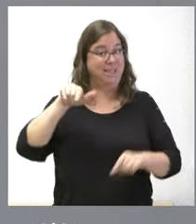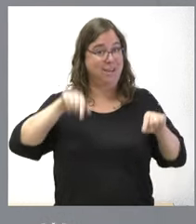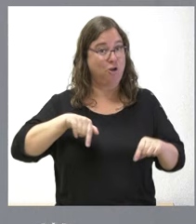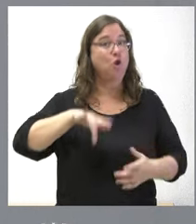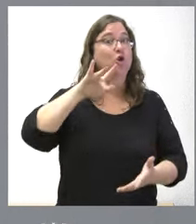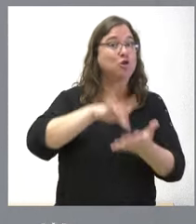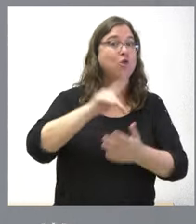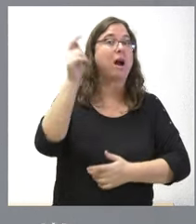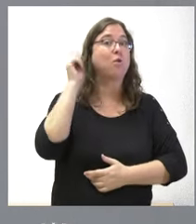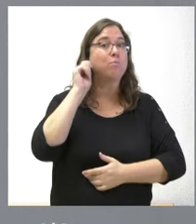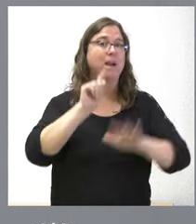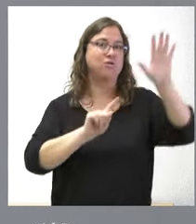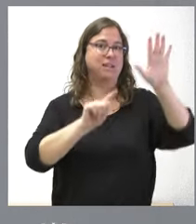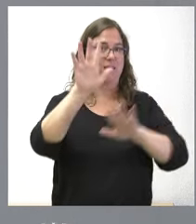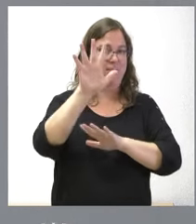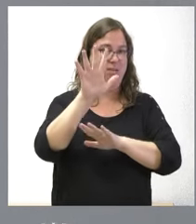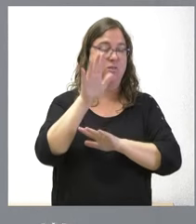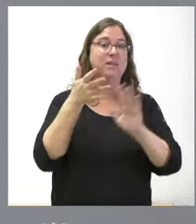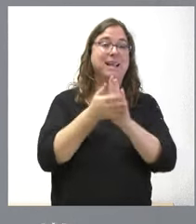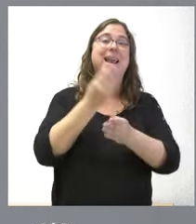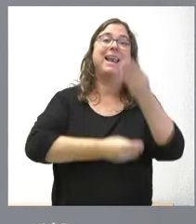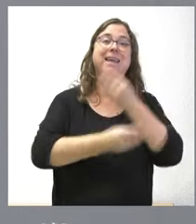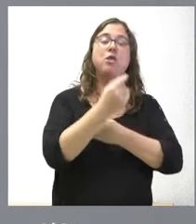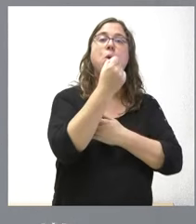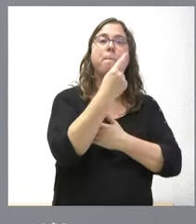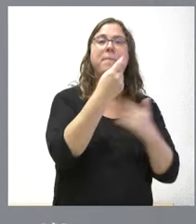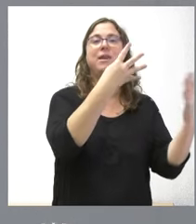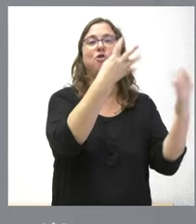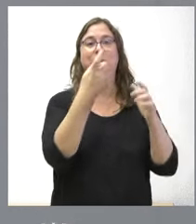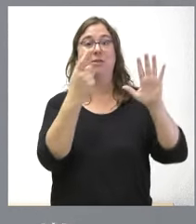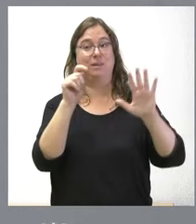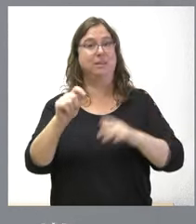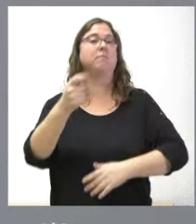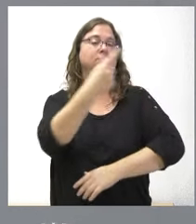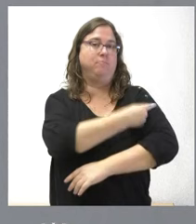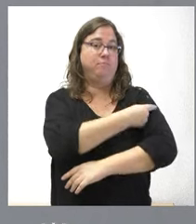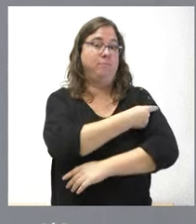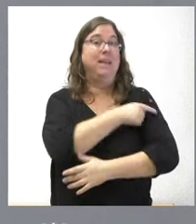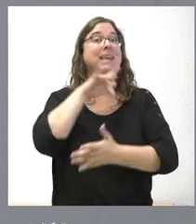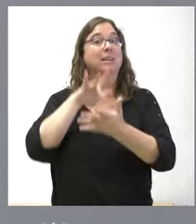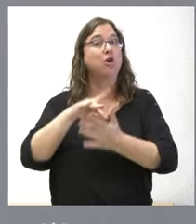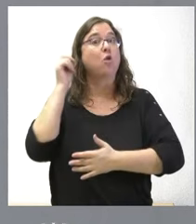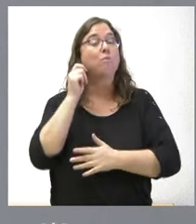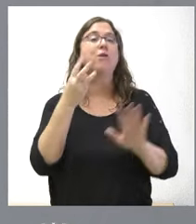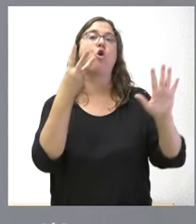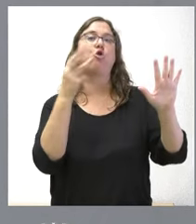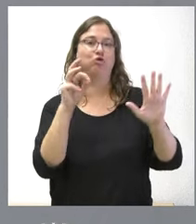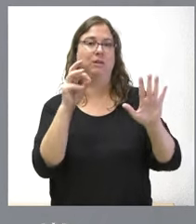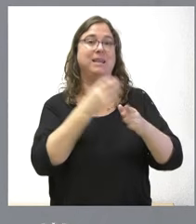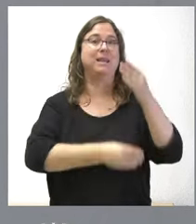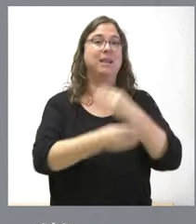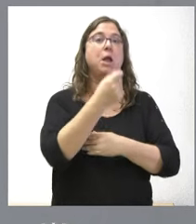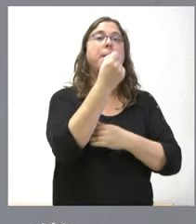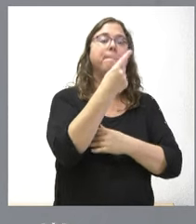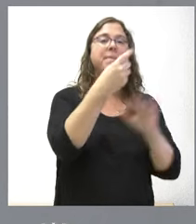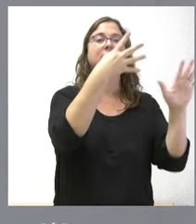65 años, o sea, las nacidas en 1960, y las que cumplen 80 años, las nacidas en 1945,